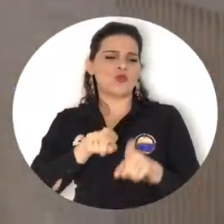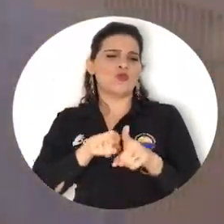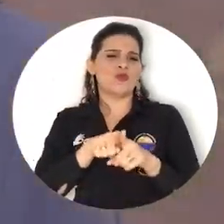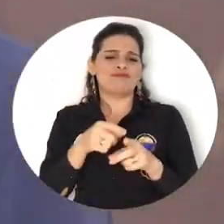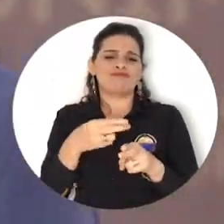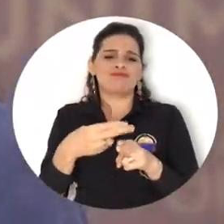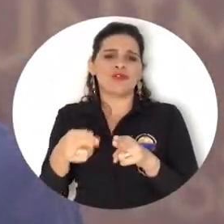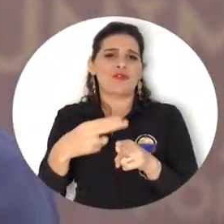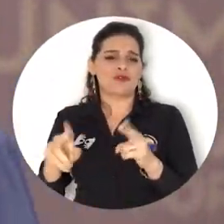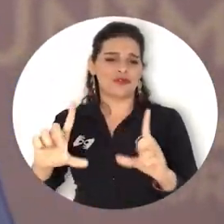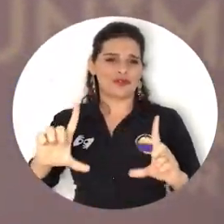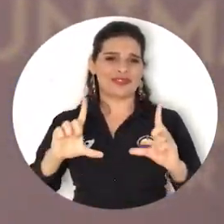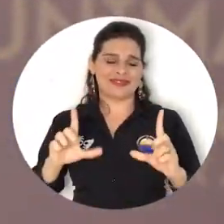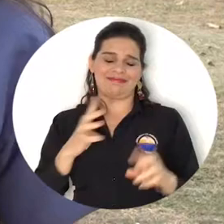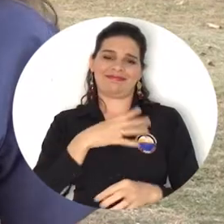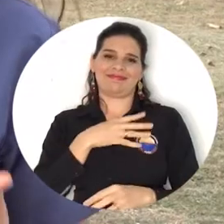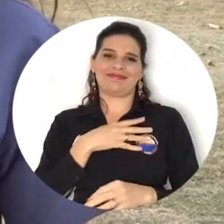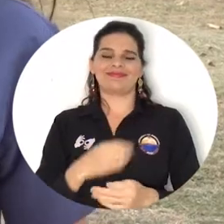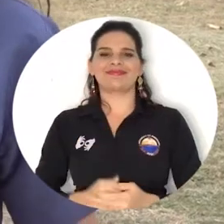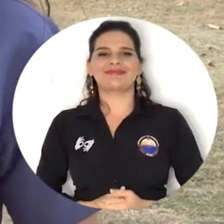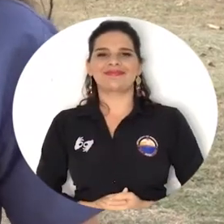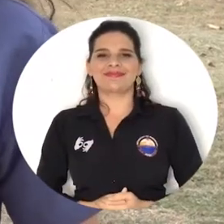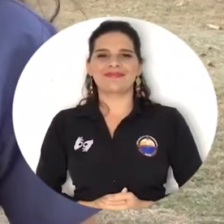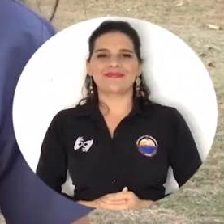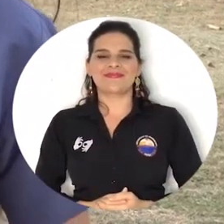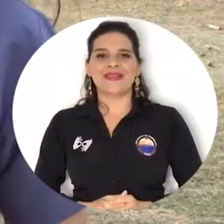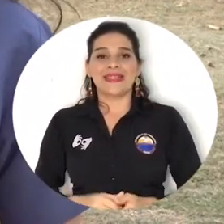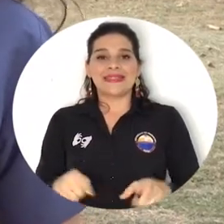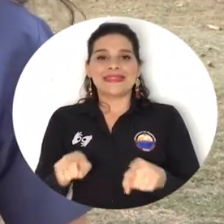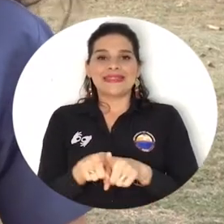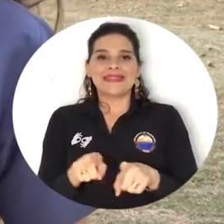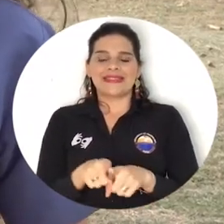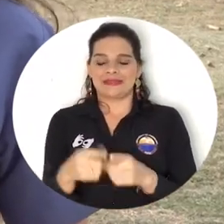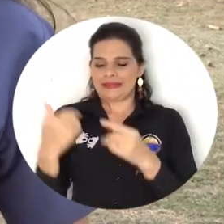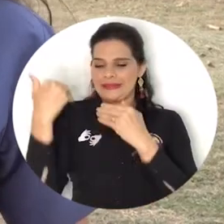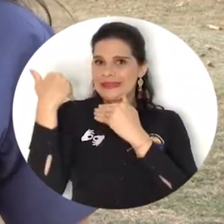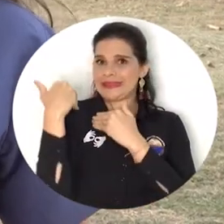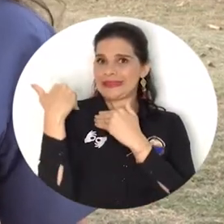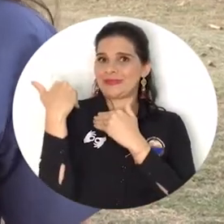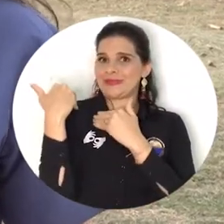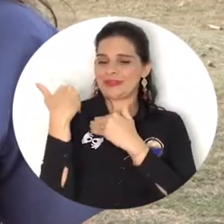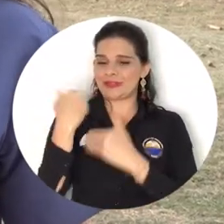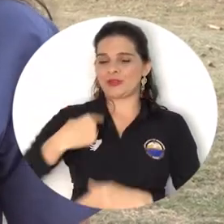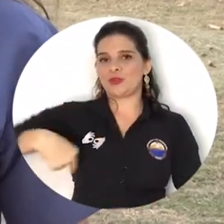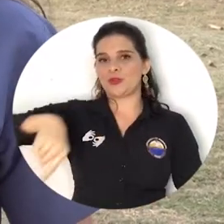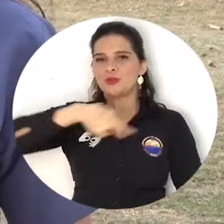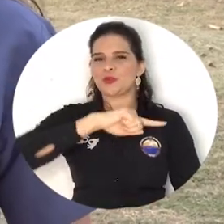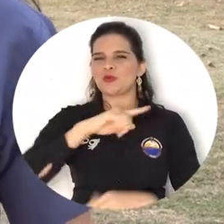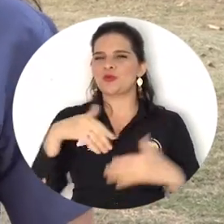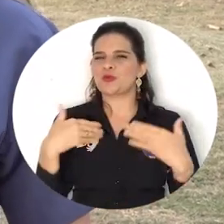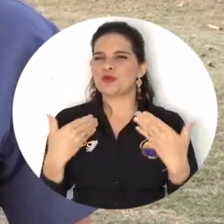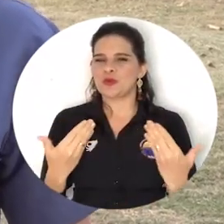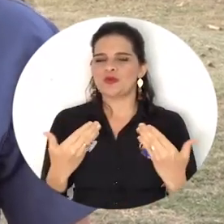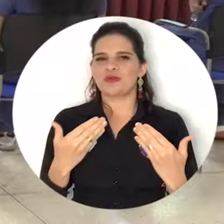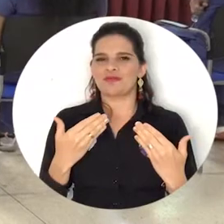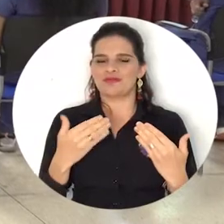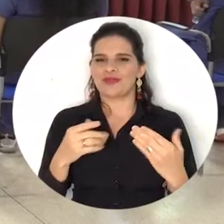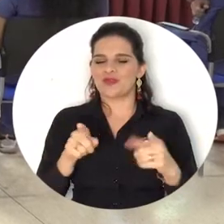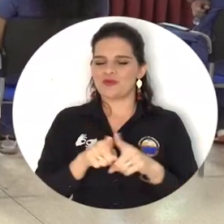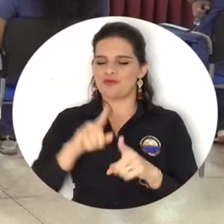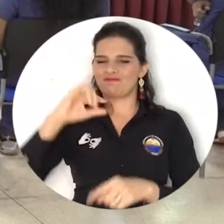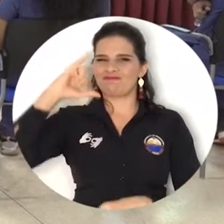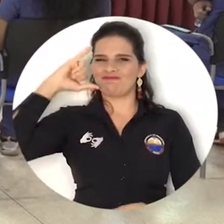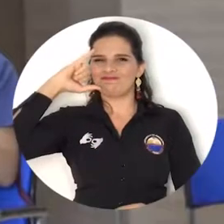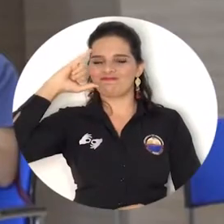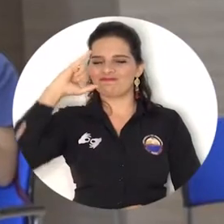un paso de cumplir nuestros sueños. Y así mismo se convierte en ese deber que tenemos, no solamente como personas, sino como futuros